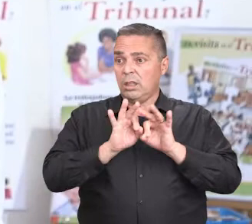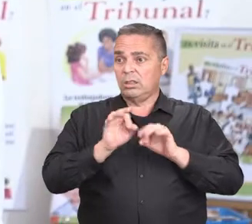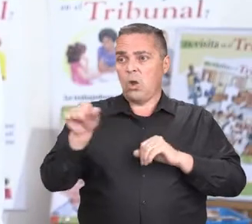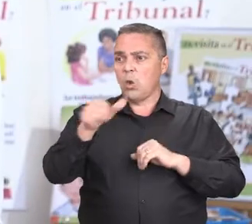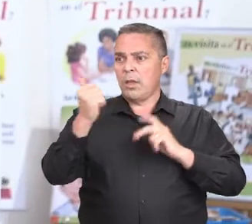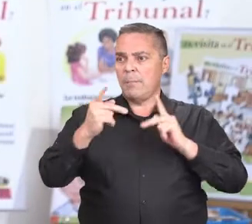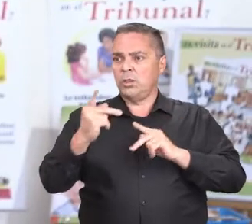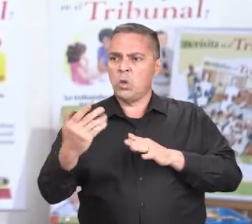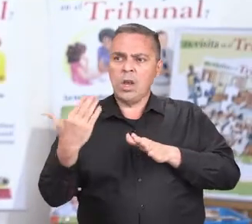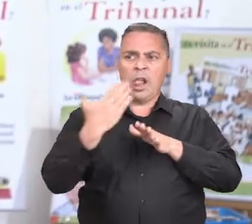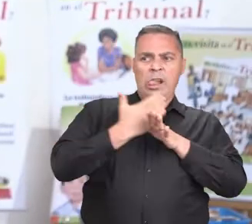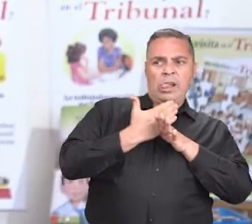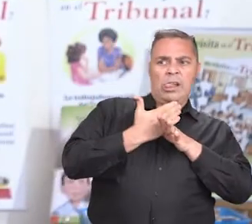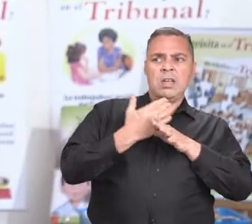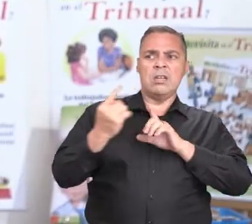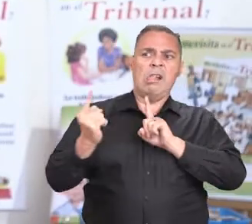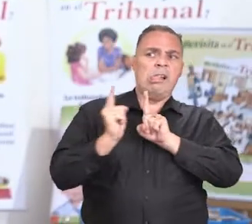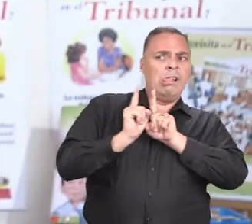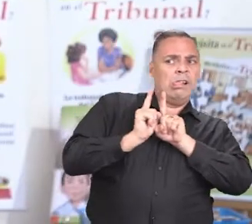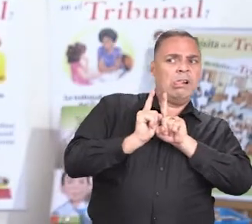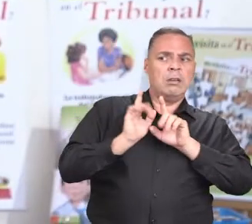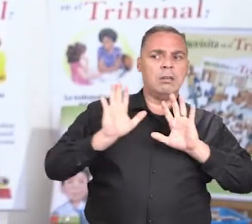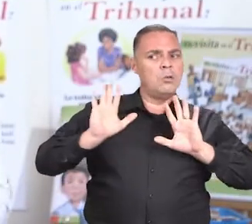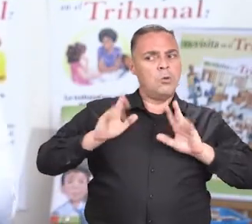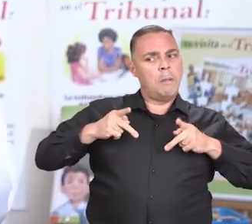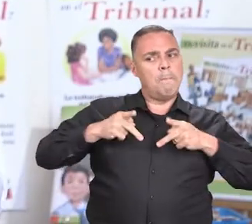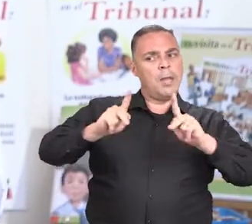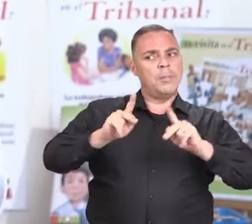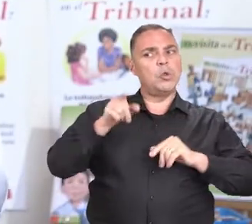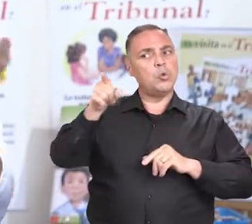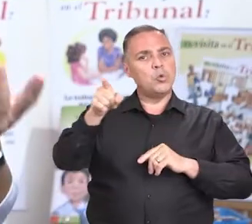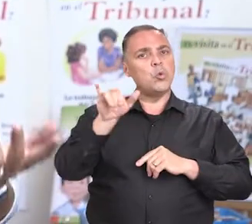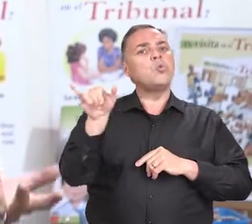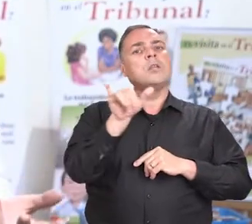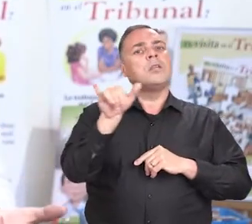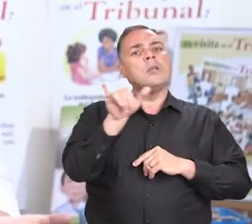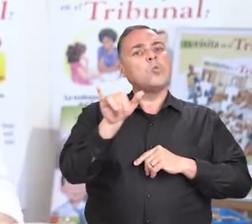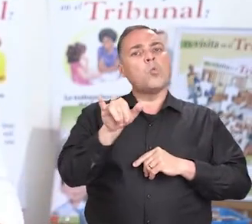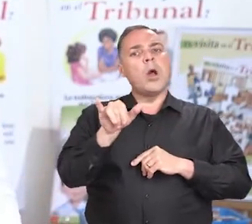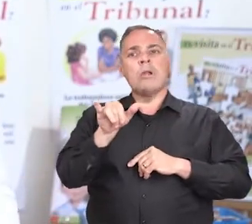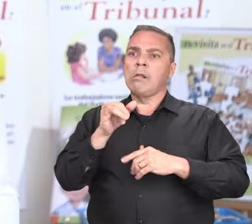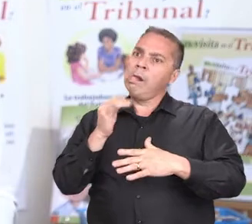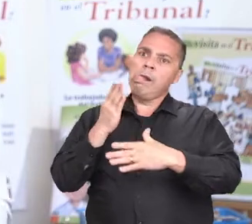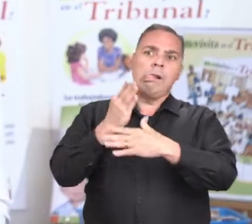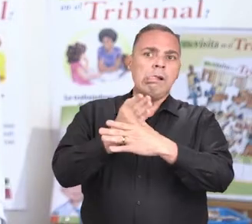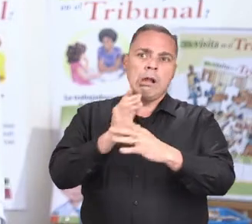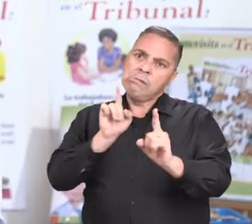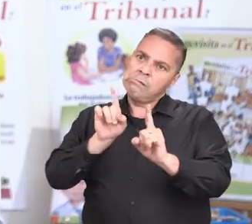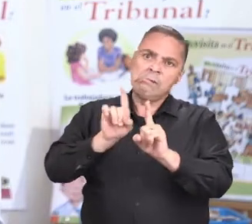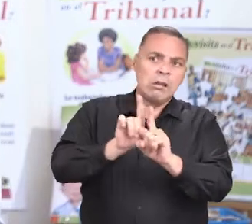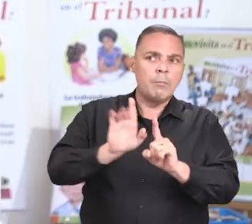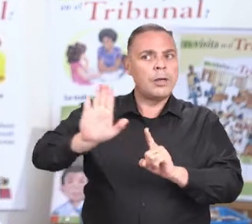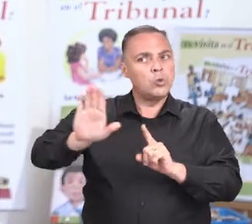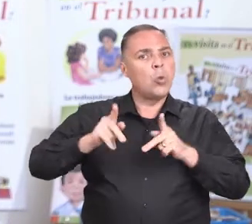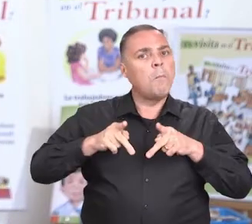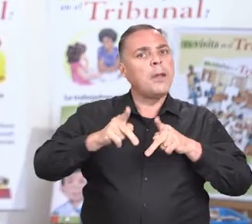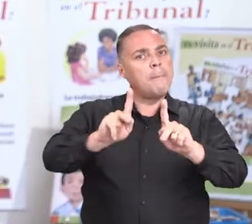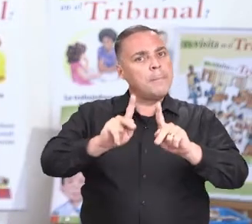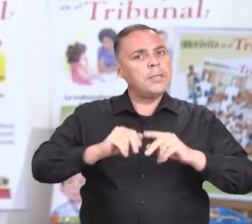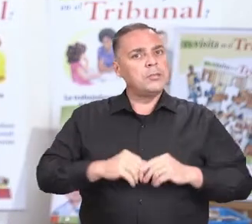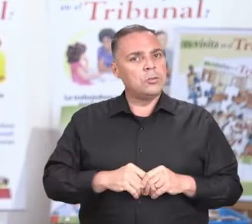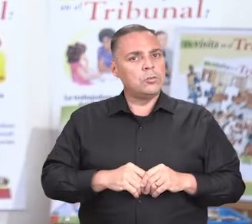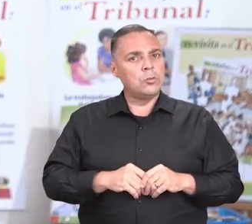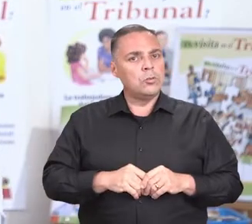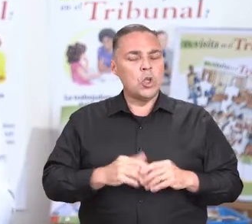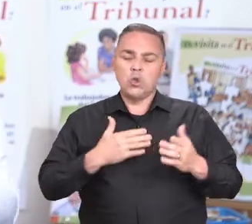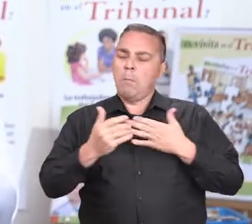debe invadir tu espacio personal sin tu permiso. Tú tampoco debes invadir el espacio personal de otras personas sin